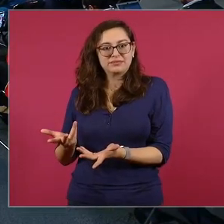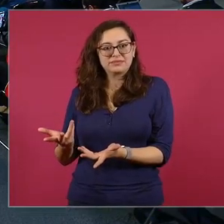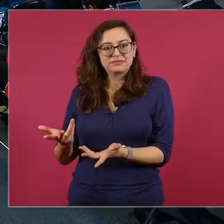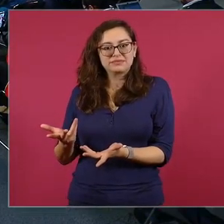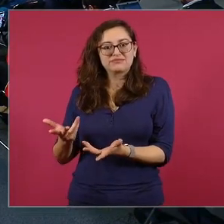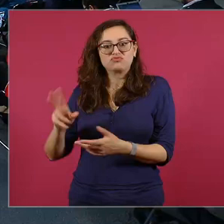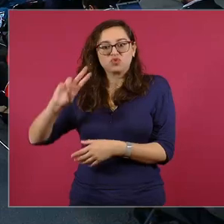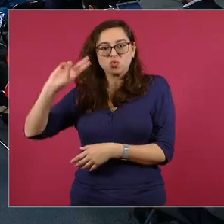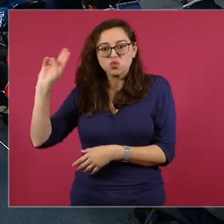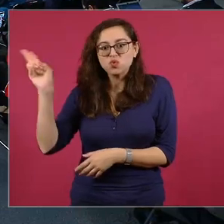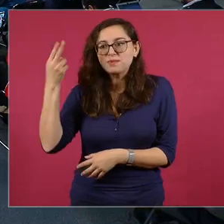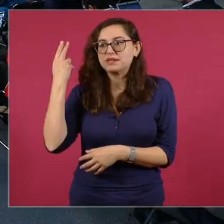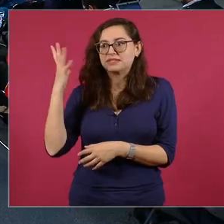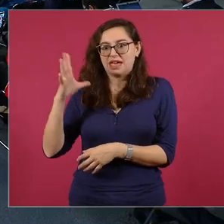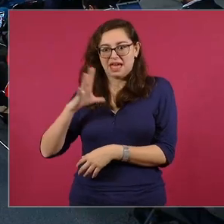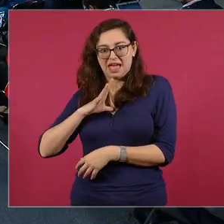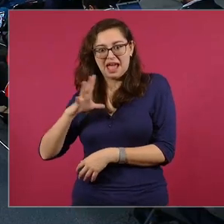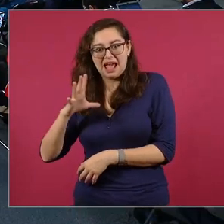había universidades